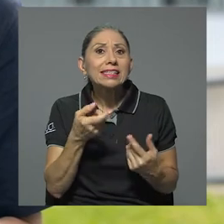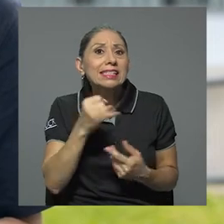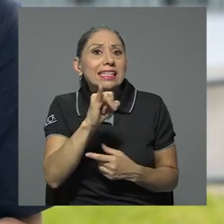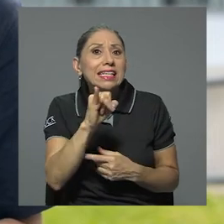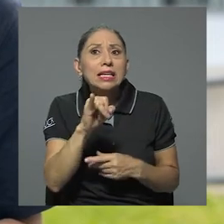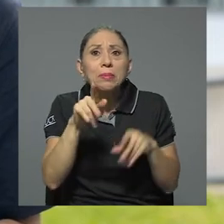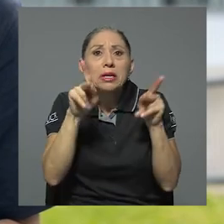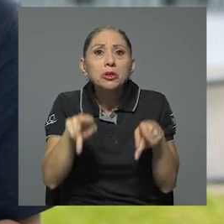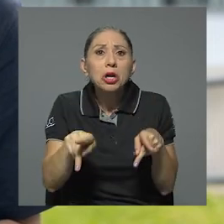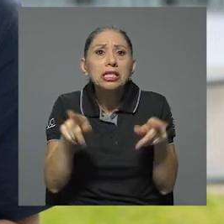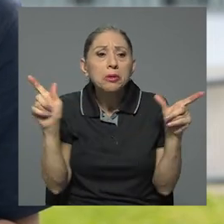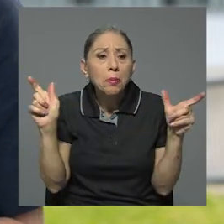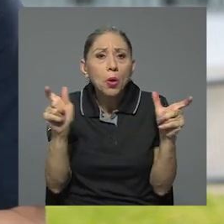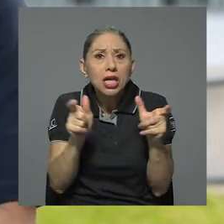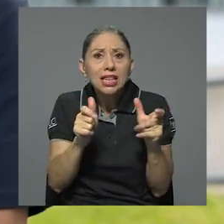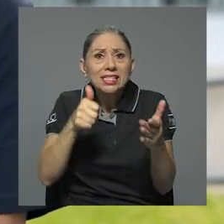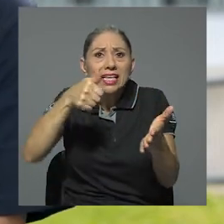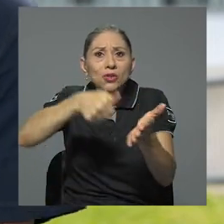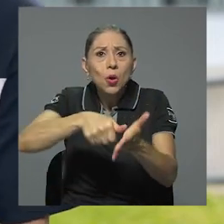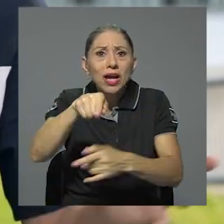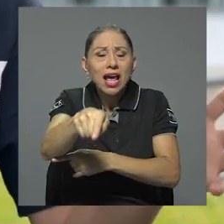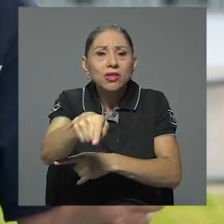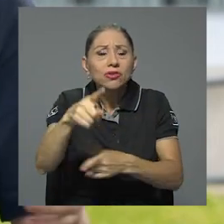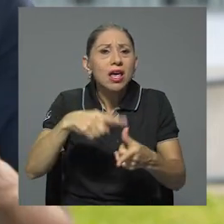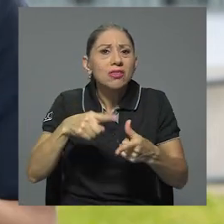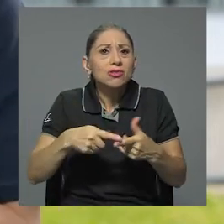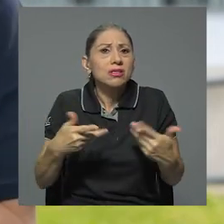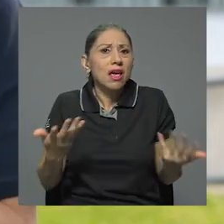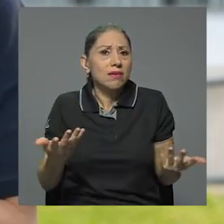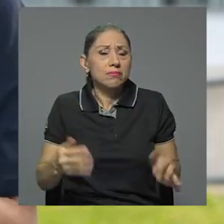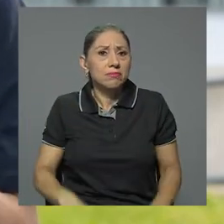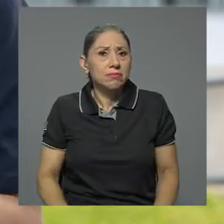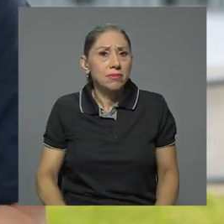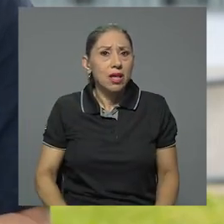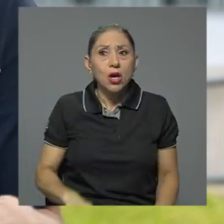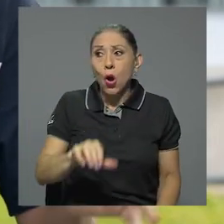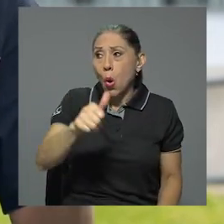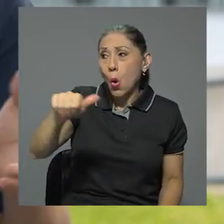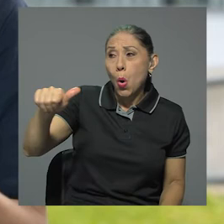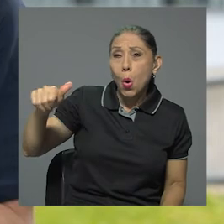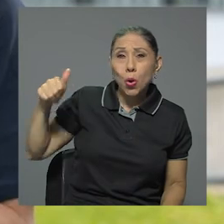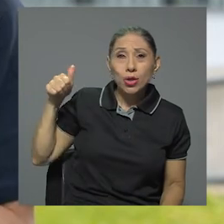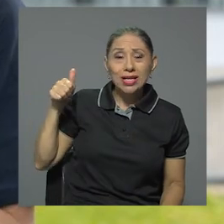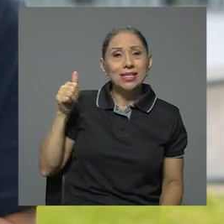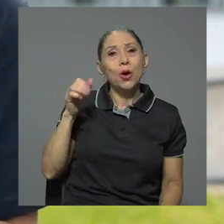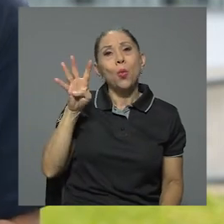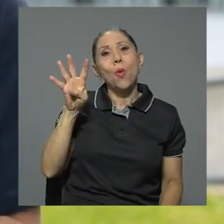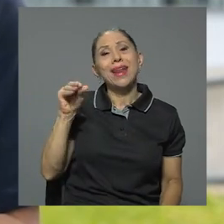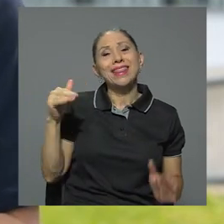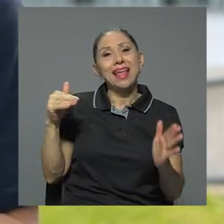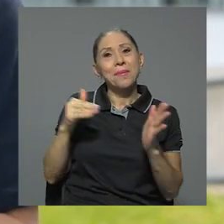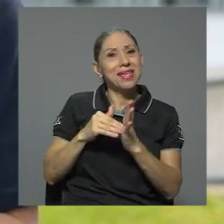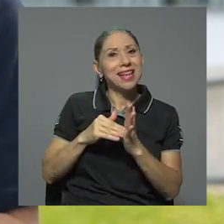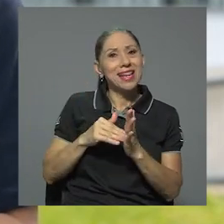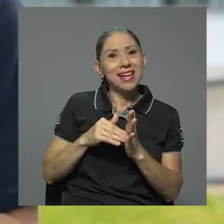simplemente nos deja al resto de personas, al resto de las 40 mil que no votan, ¿verdad?